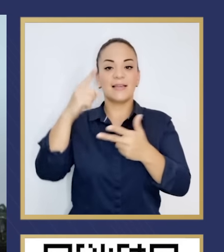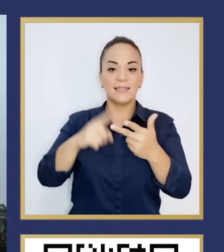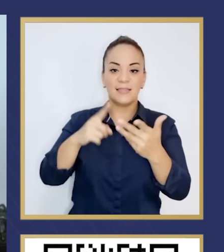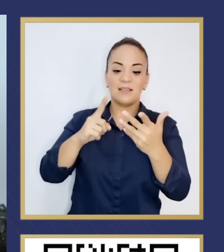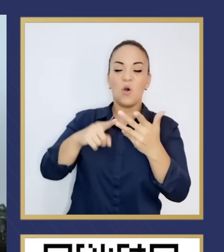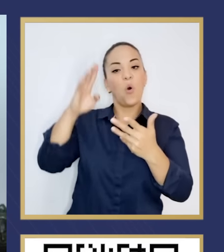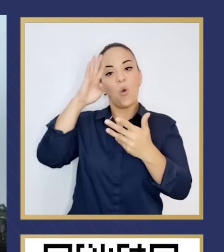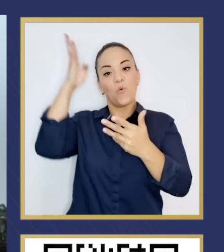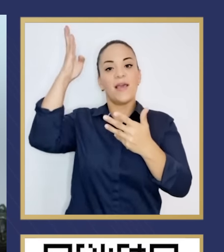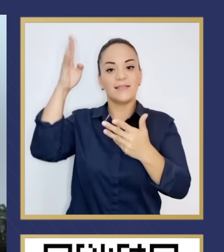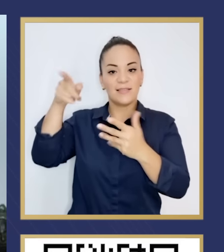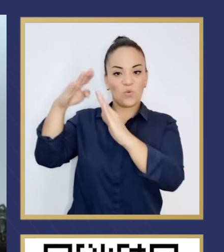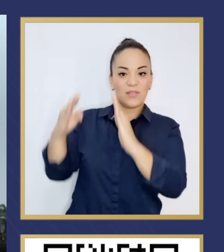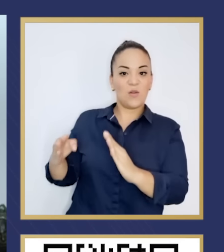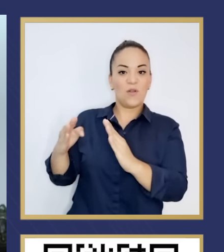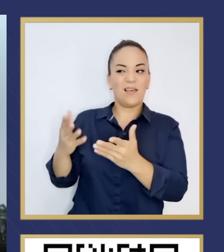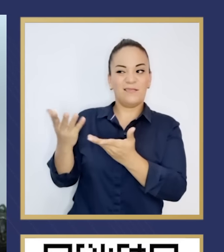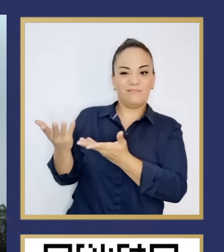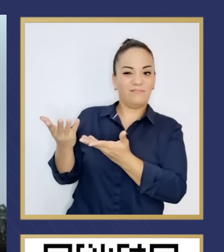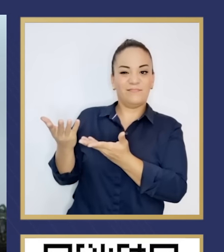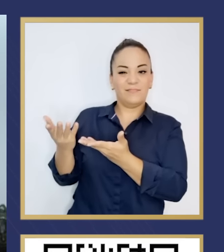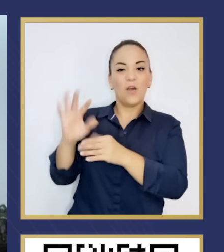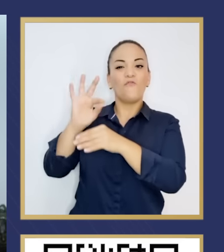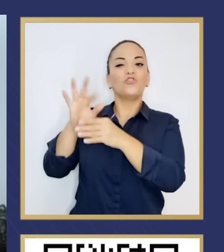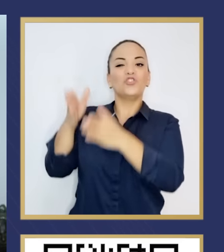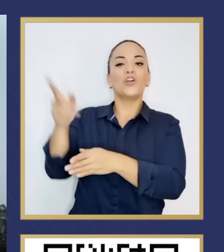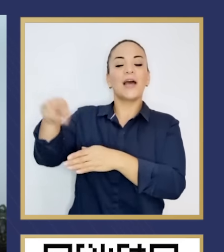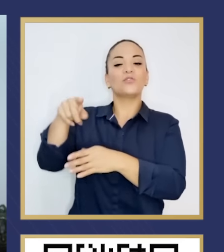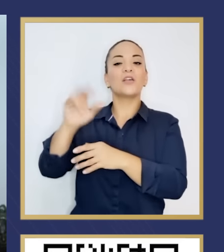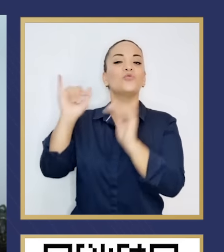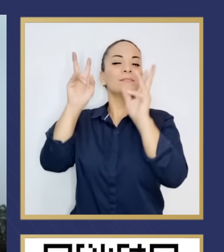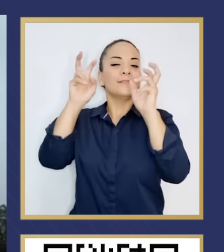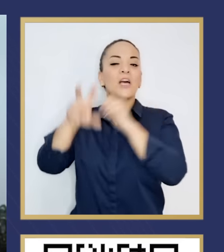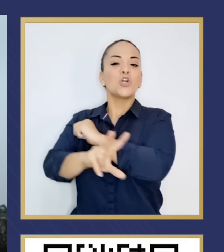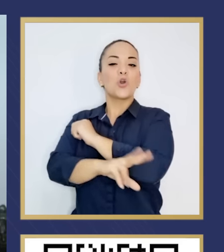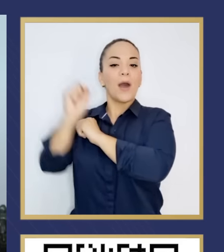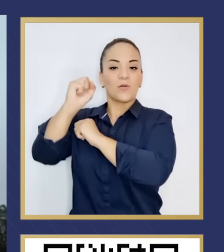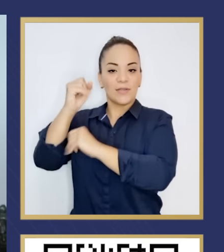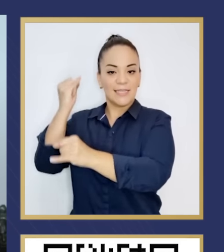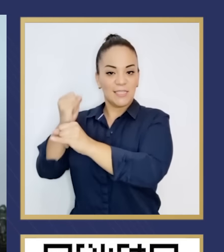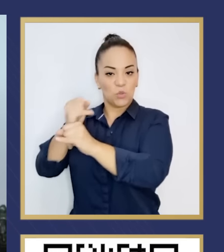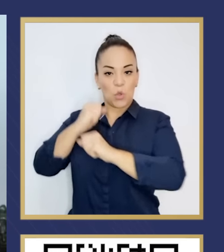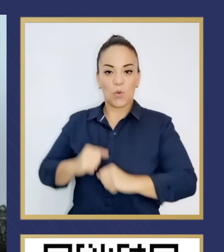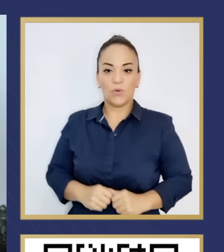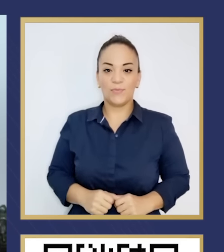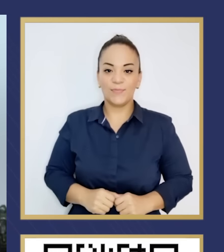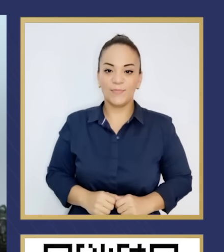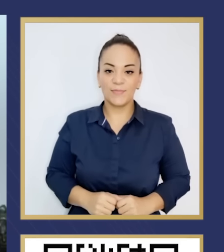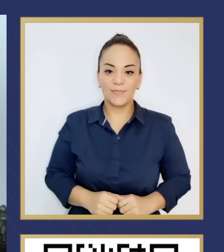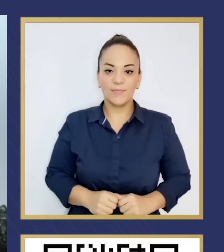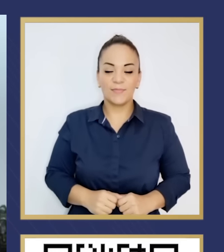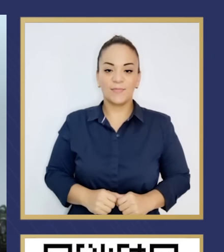ocurrencias de funcionarios que capturaron nuestra institucionalidad. De esa